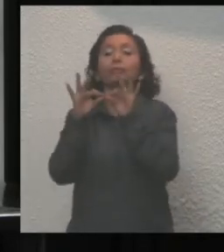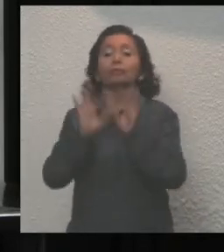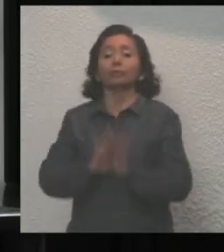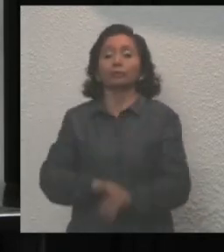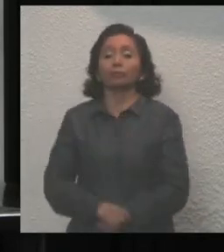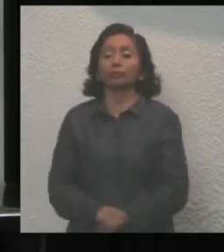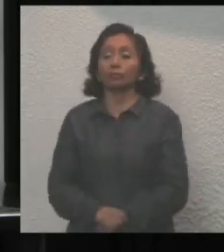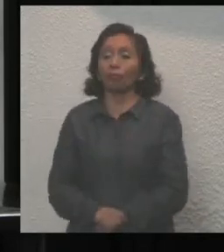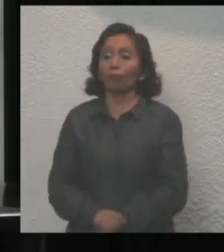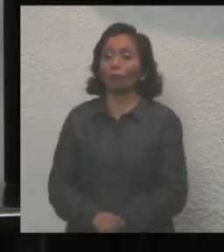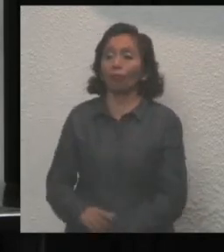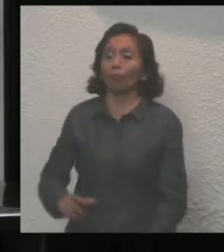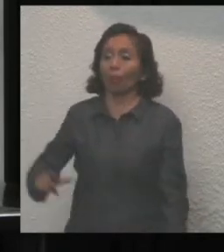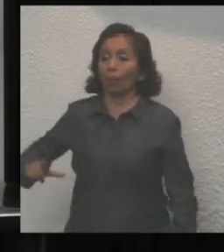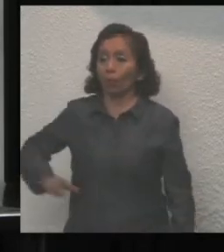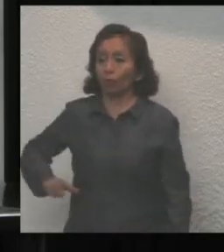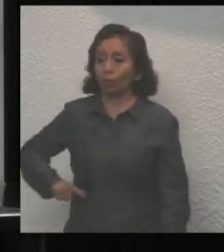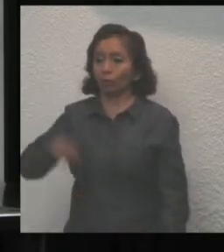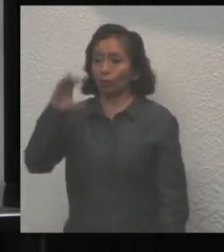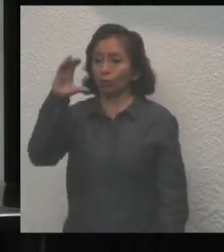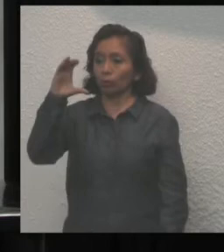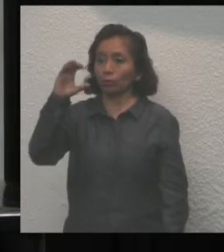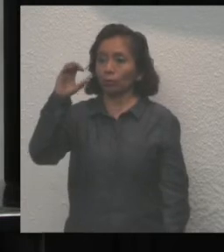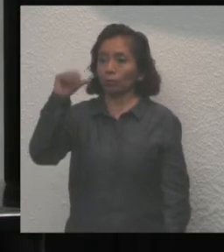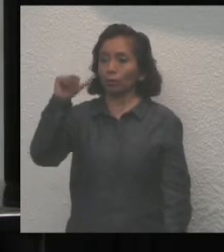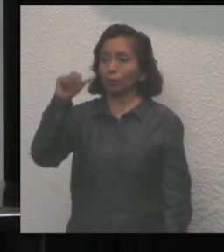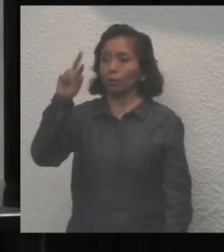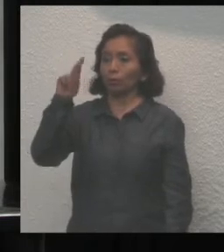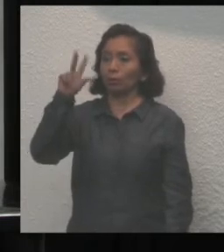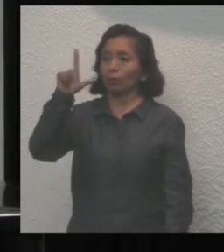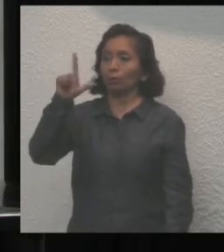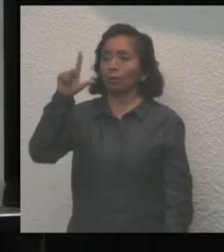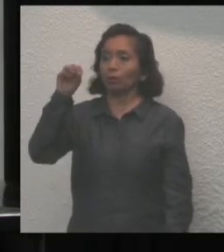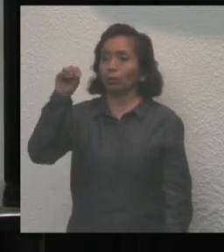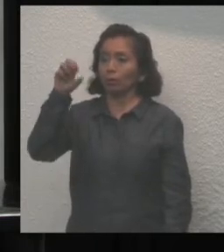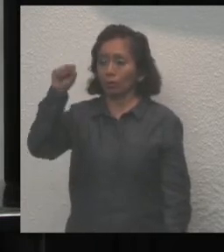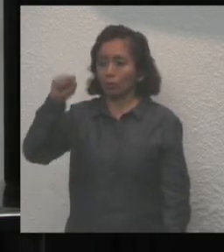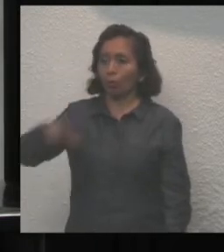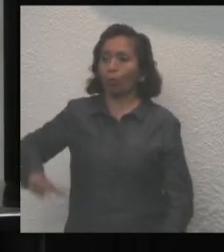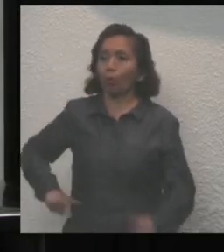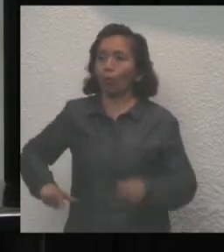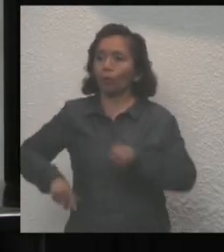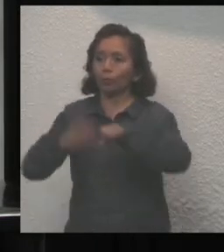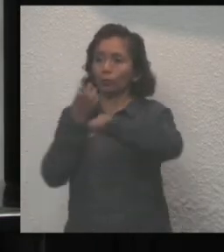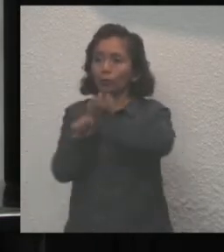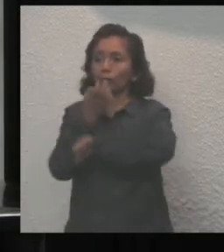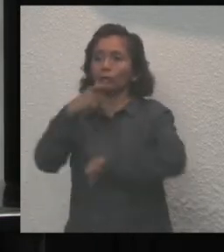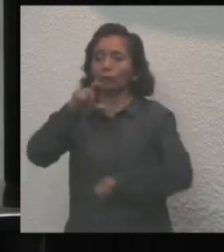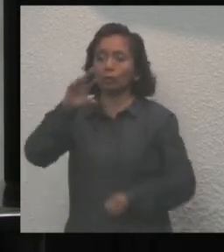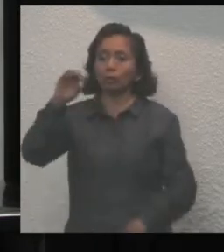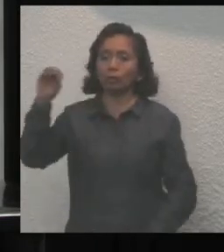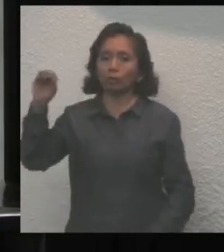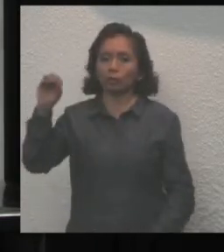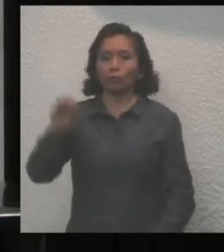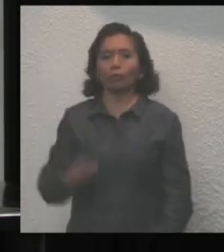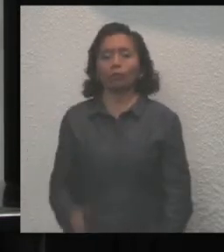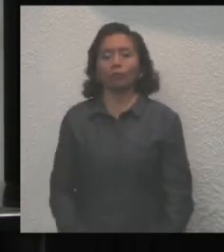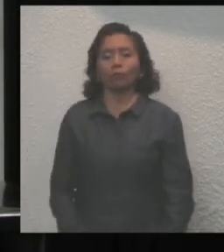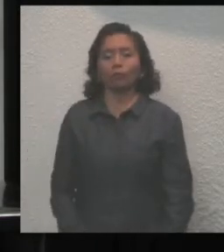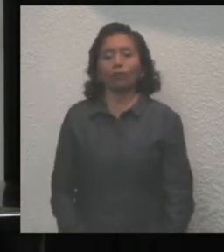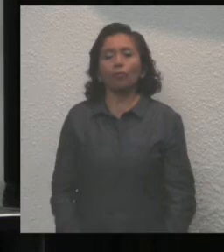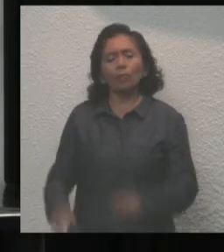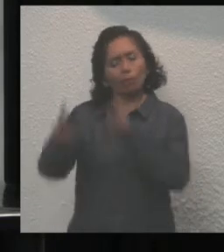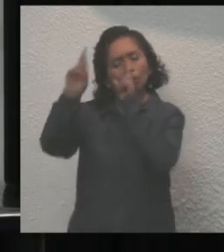Contador público, Carlos Manuel Joaquín González, gobernador del Estado de Quintana Roo. Es de